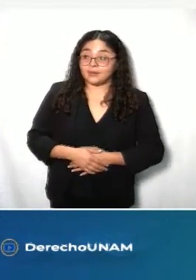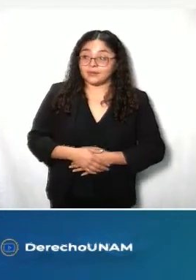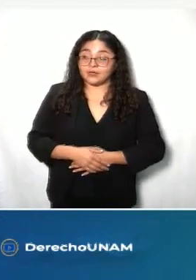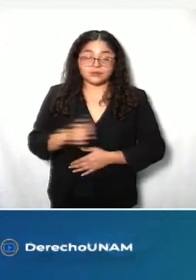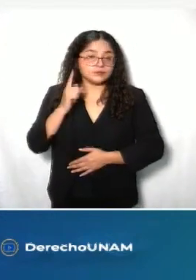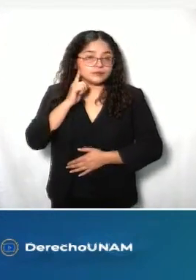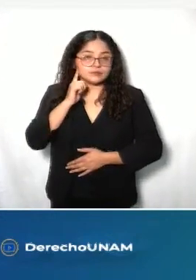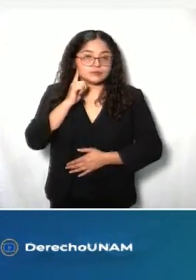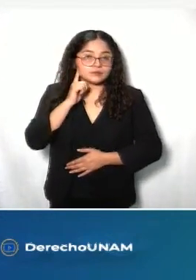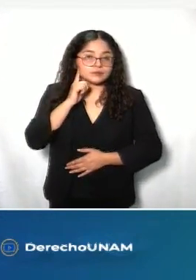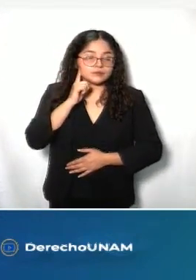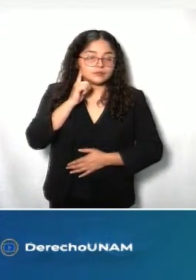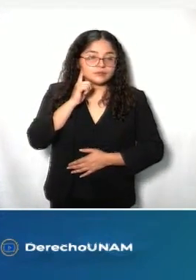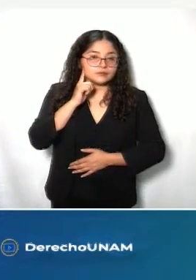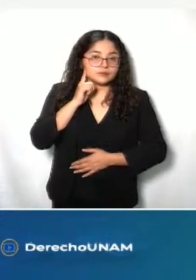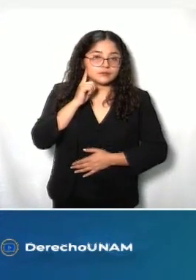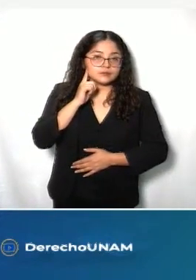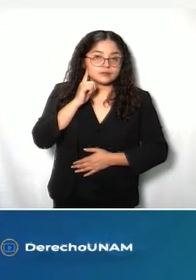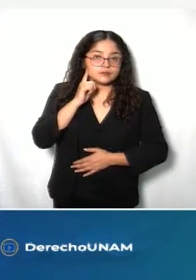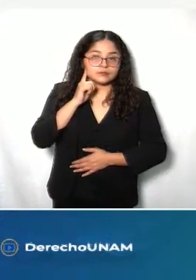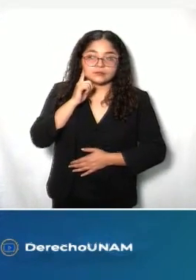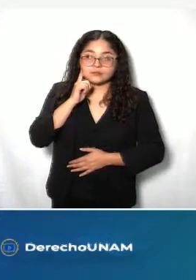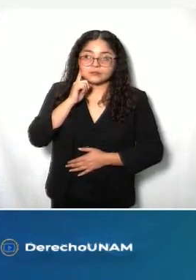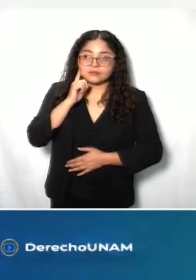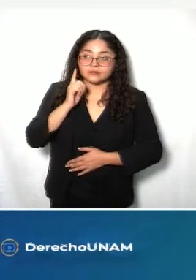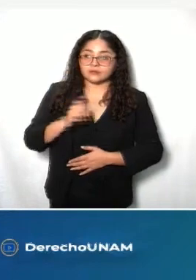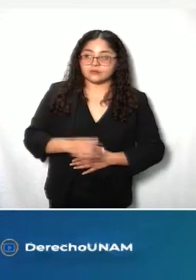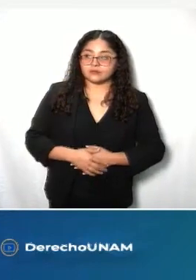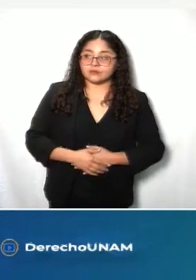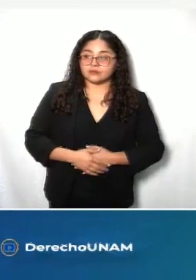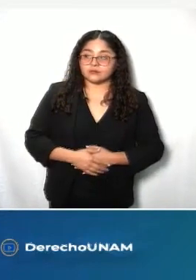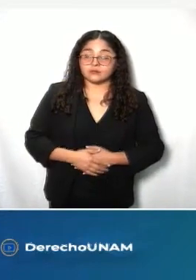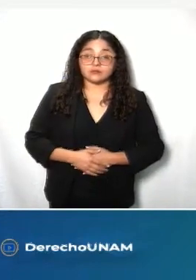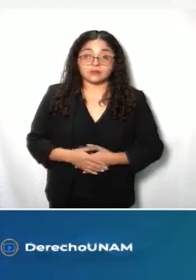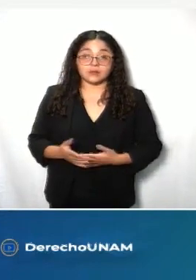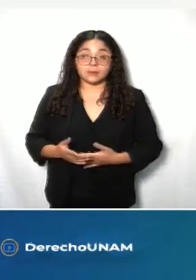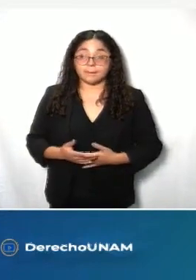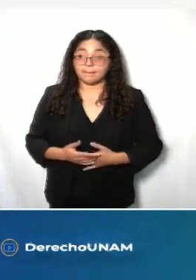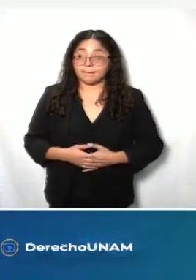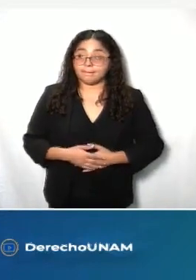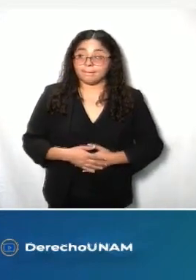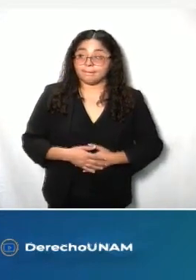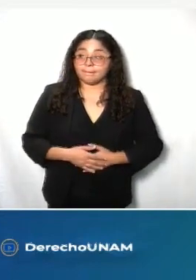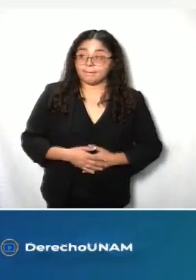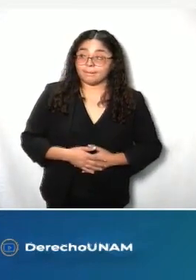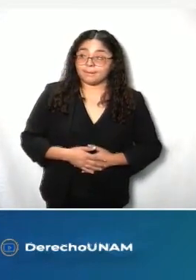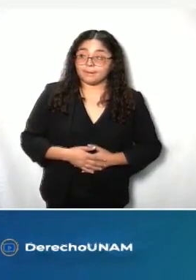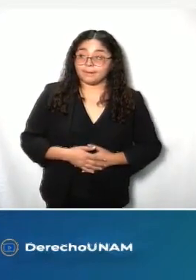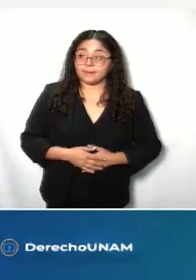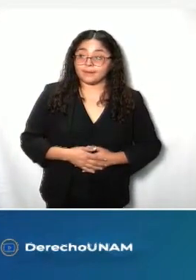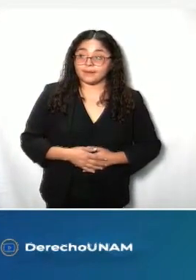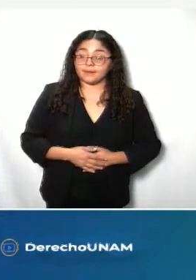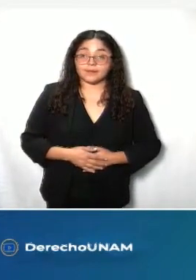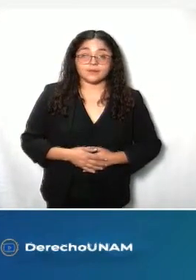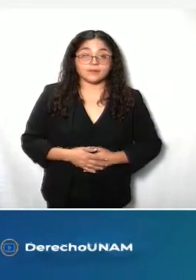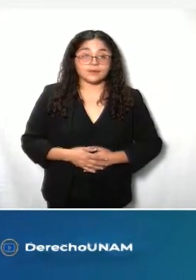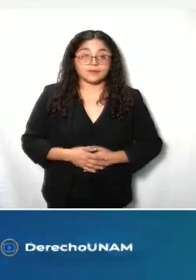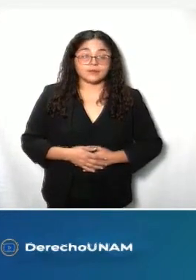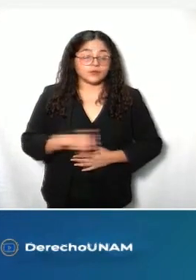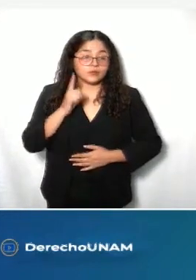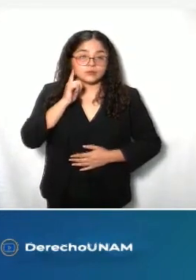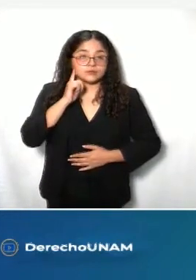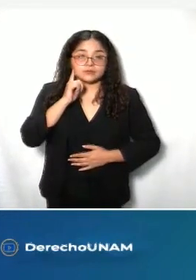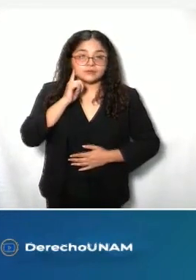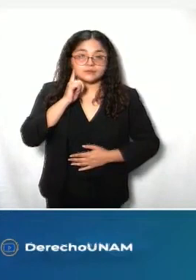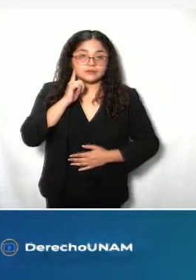rectoría hay un mural de David Alparo Siqueiros, que se denomina la universidad al pueblo, el pueblo a